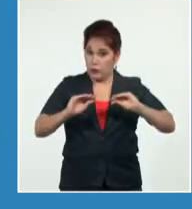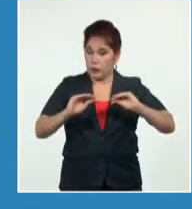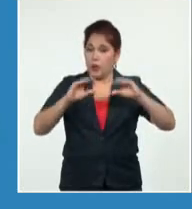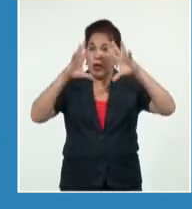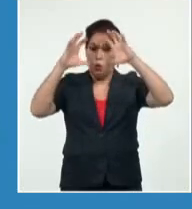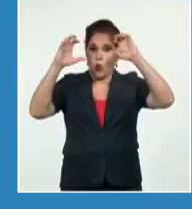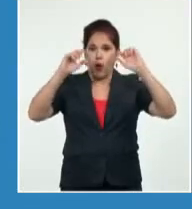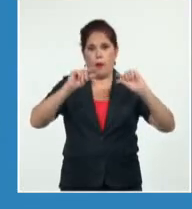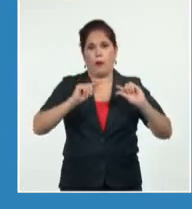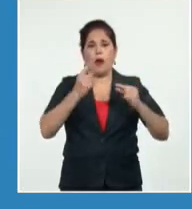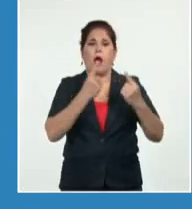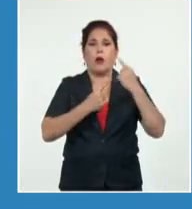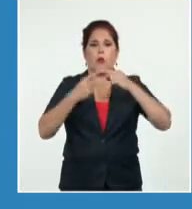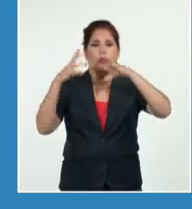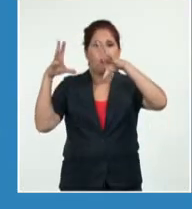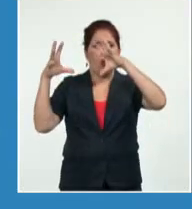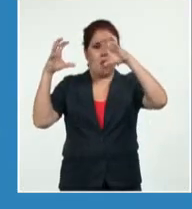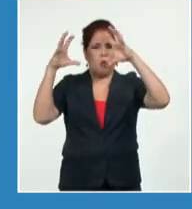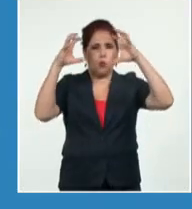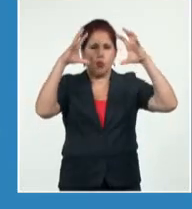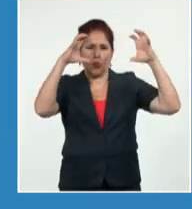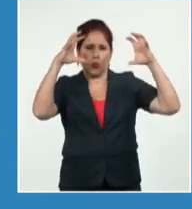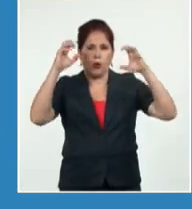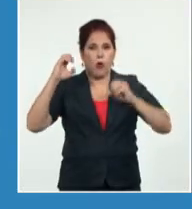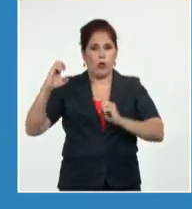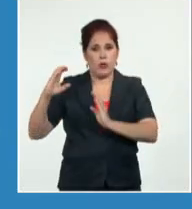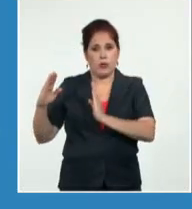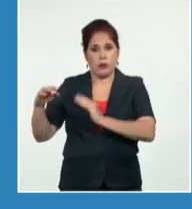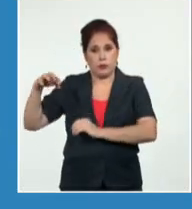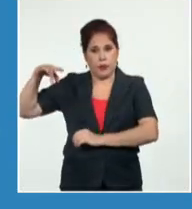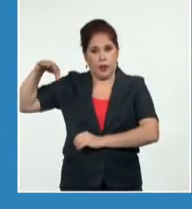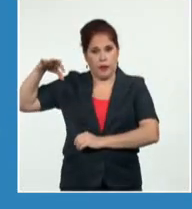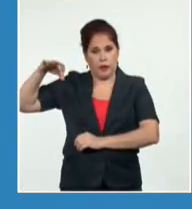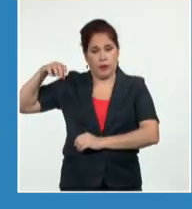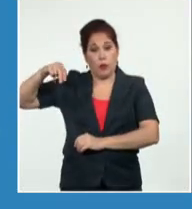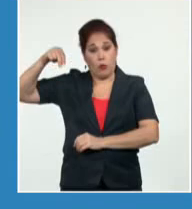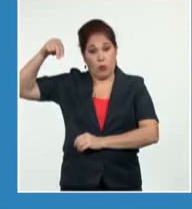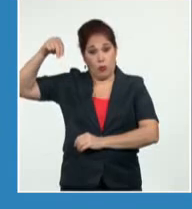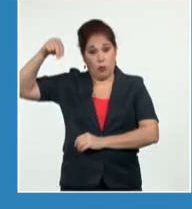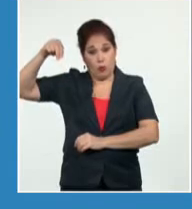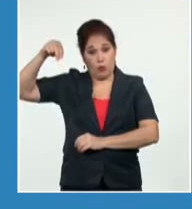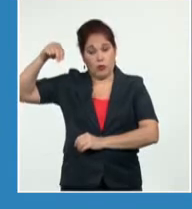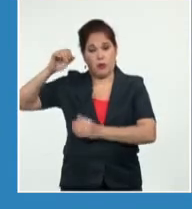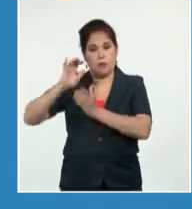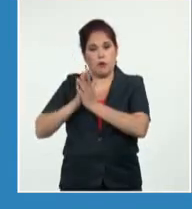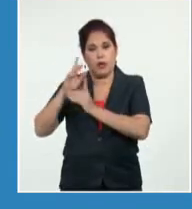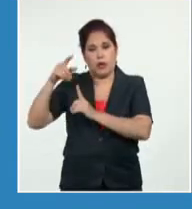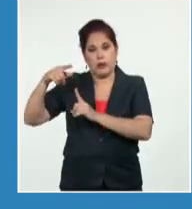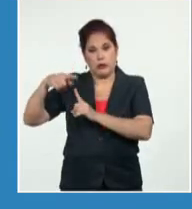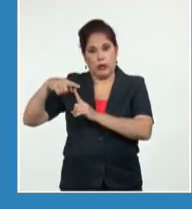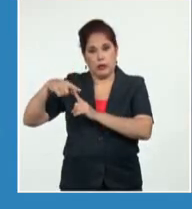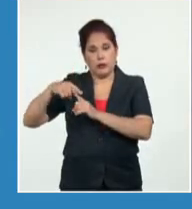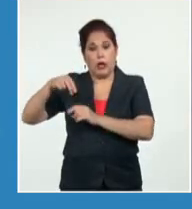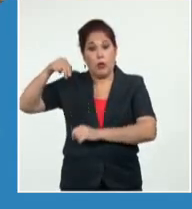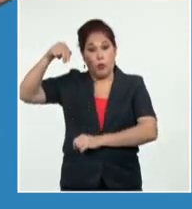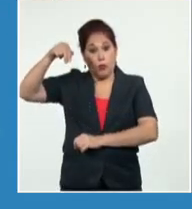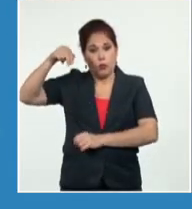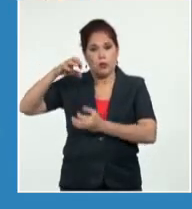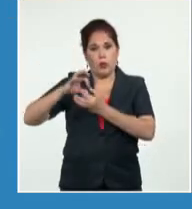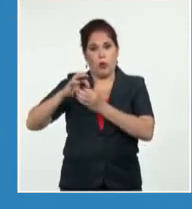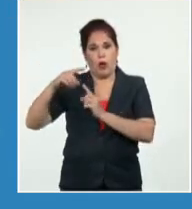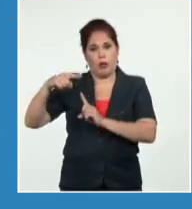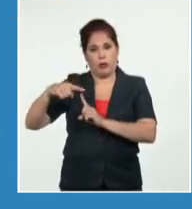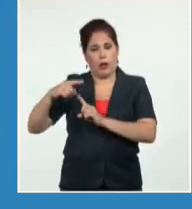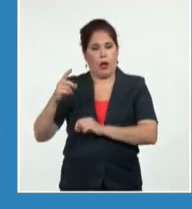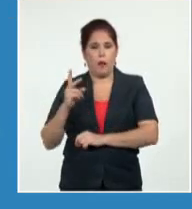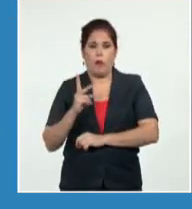nublados, algunos nublados parciales todavía en el extremo occidental de Pinar de Río, norte de Matanzas y norte de Guantánamo.